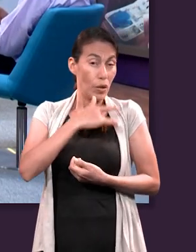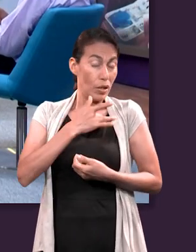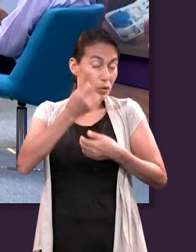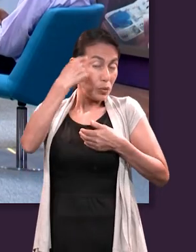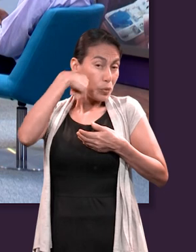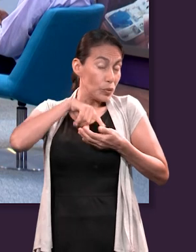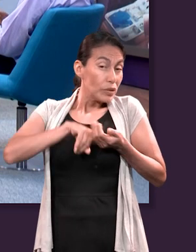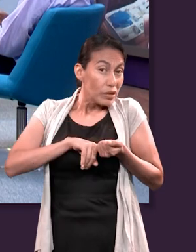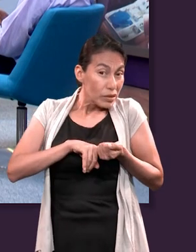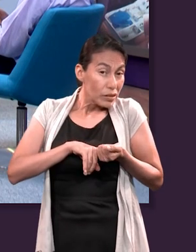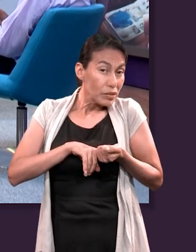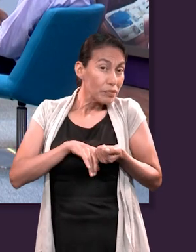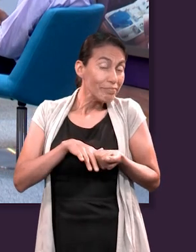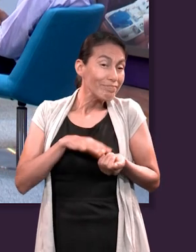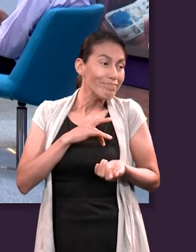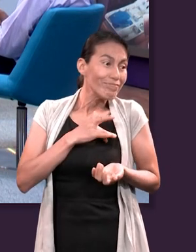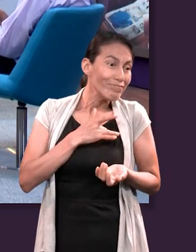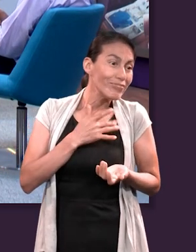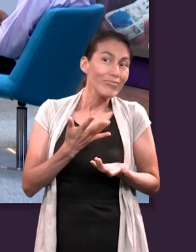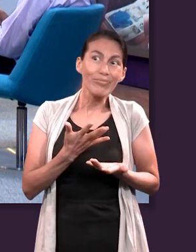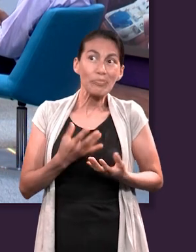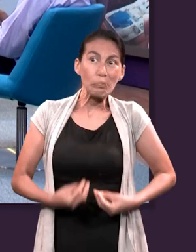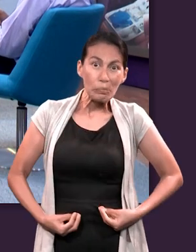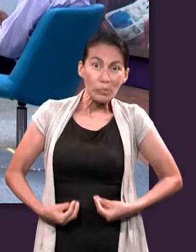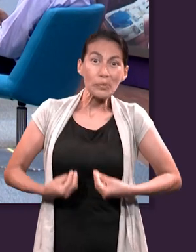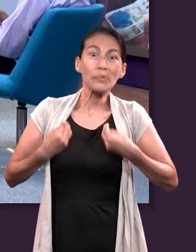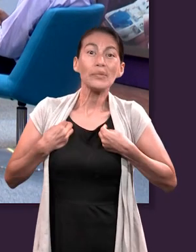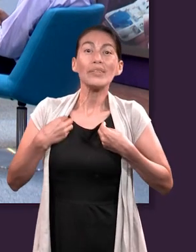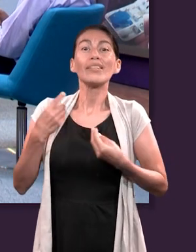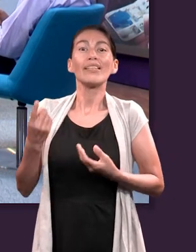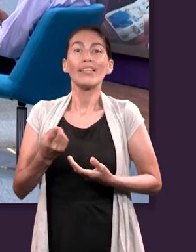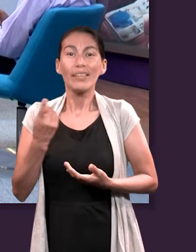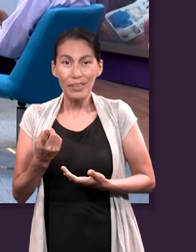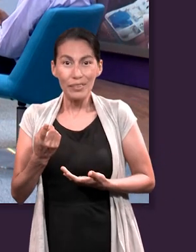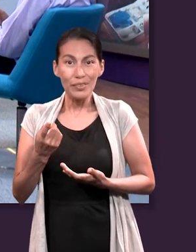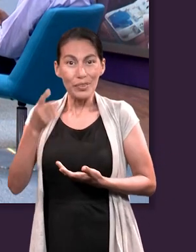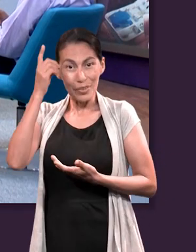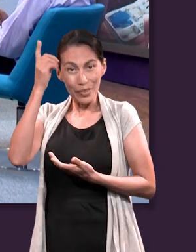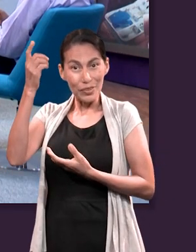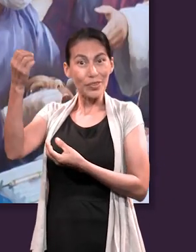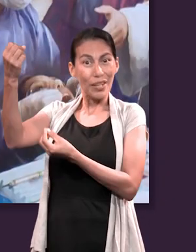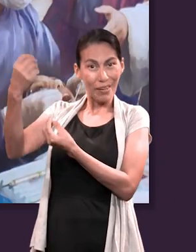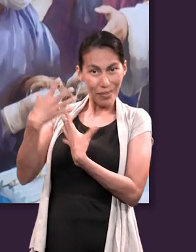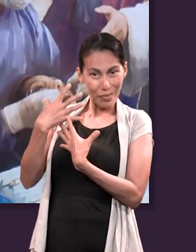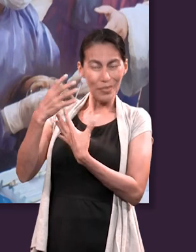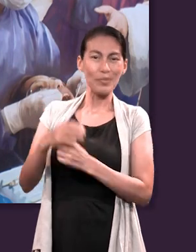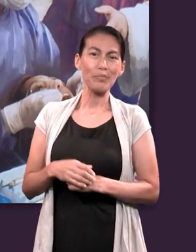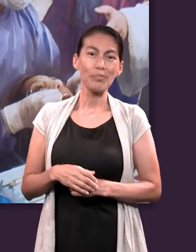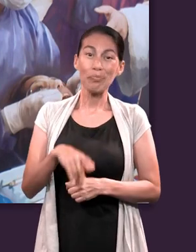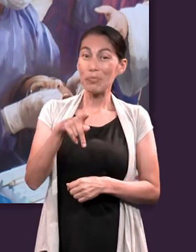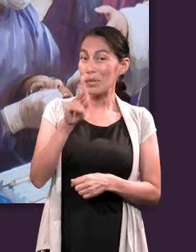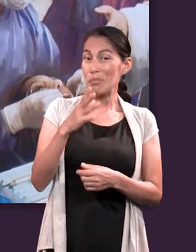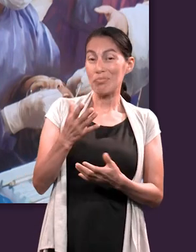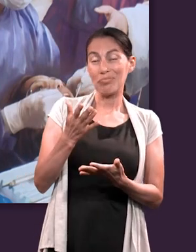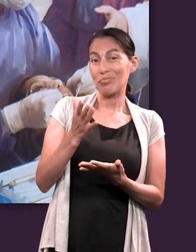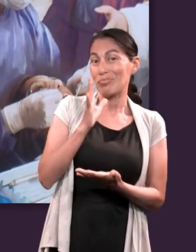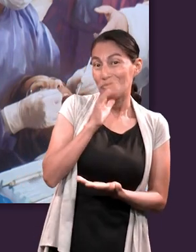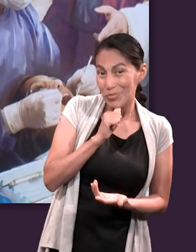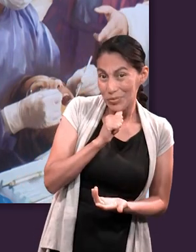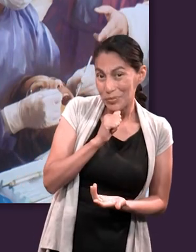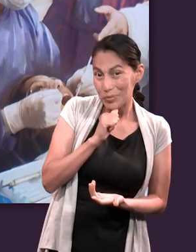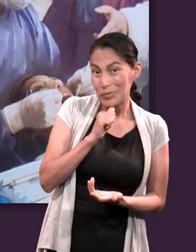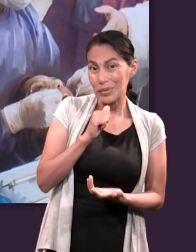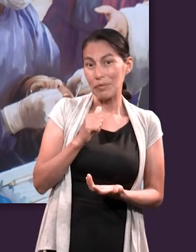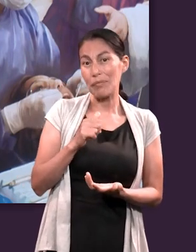que en el fondo de nuestros corazones queremos esa vida que en algún momento fue diseñada para nosotros y ya no la tenemos.